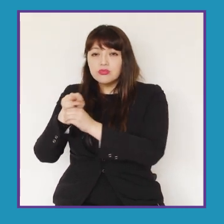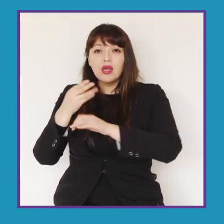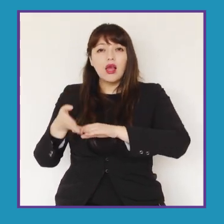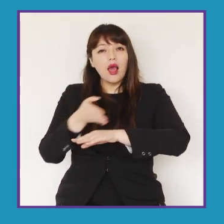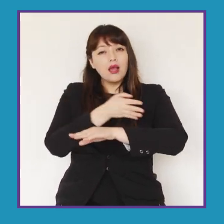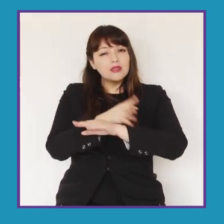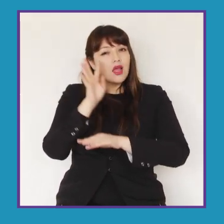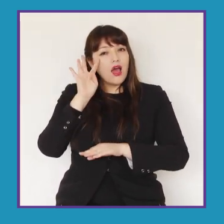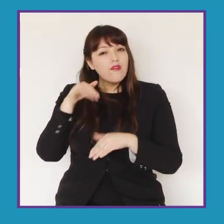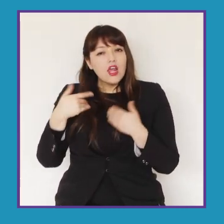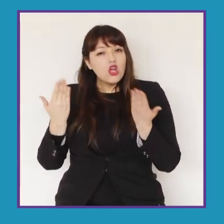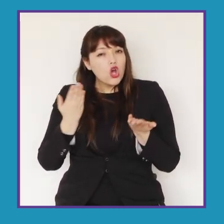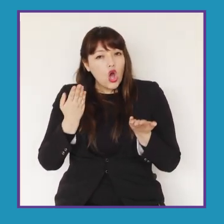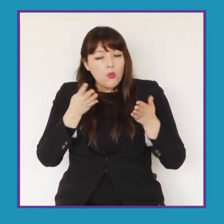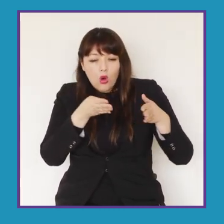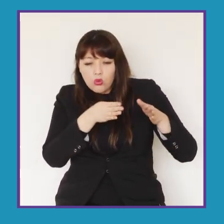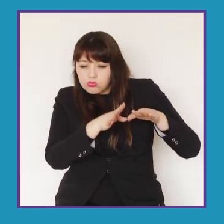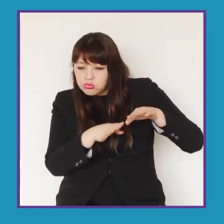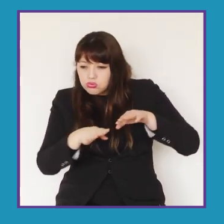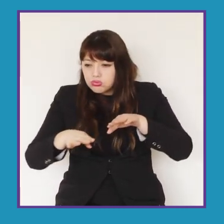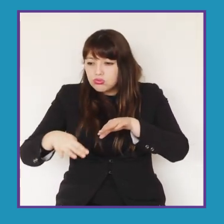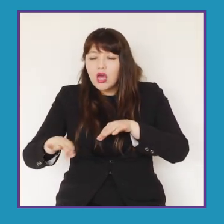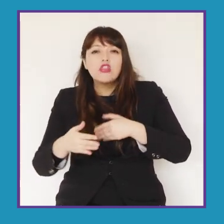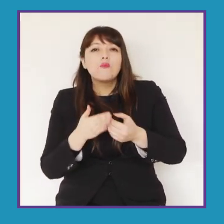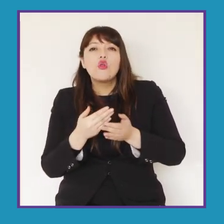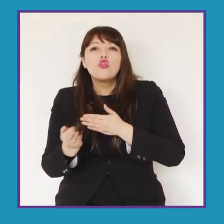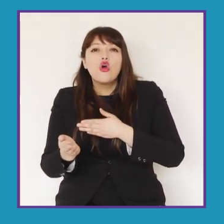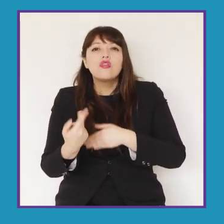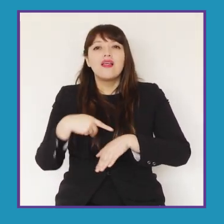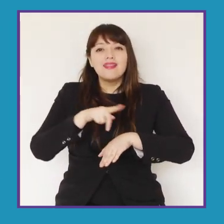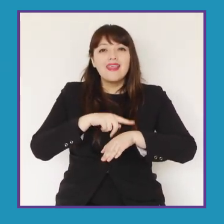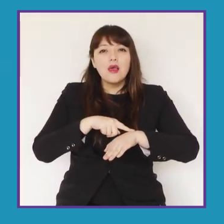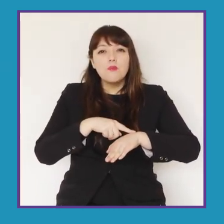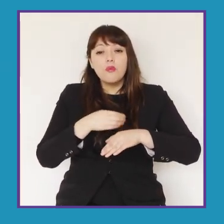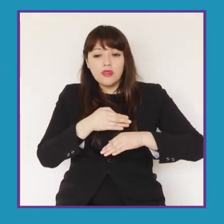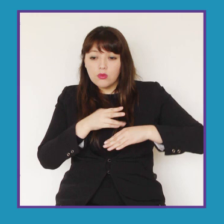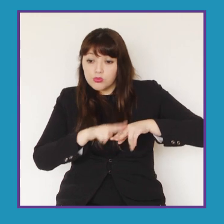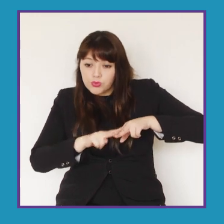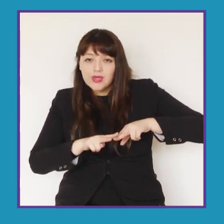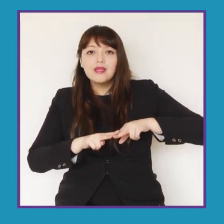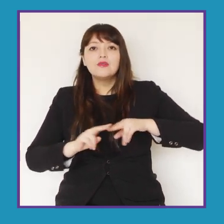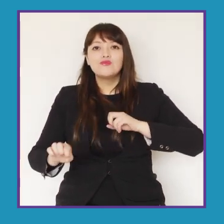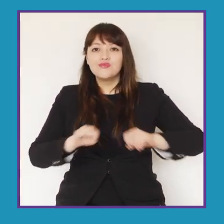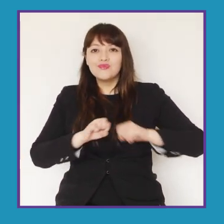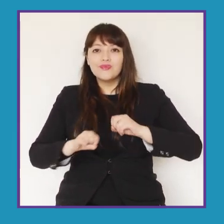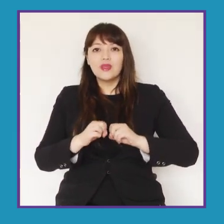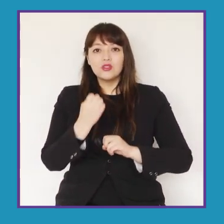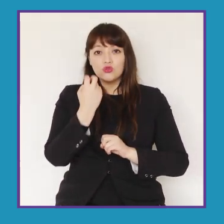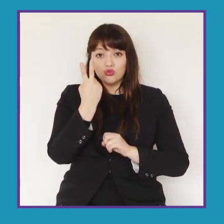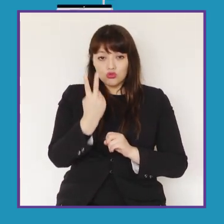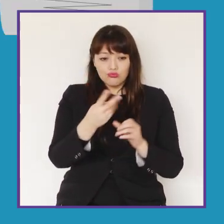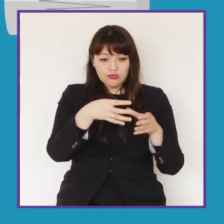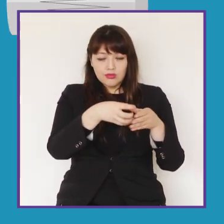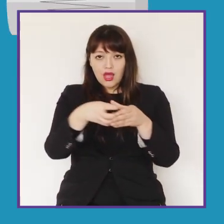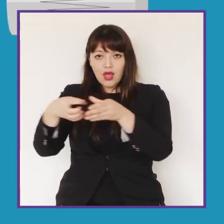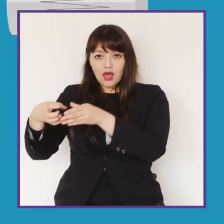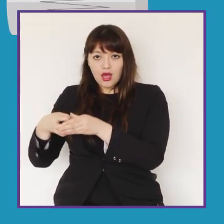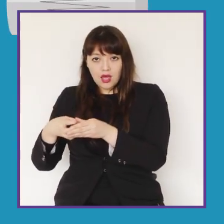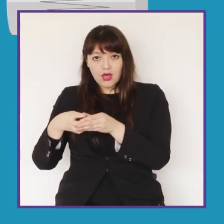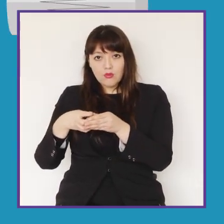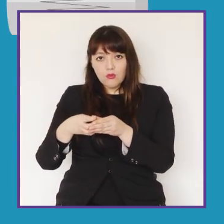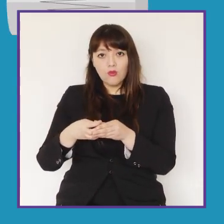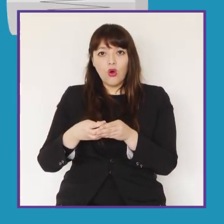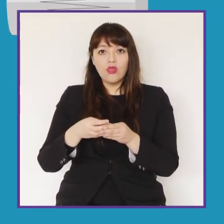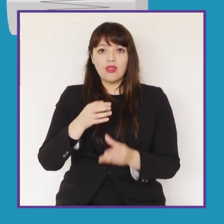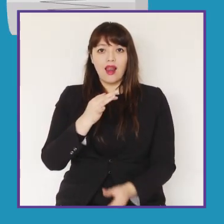precisar su ubicación, recorrido y la temporalidad de su activación. En total serán 12 equipos que se instalarán a